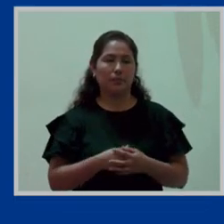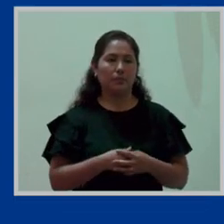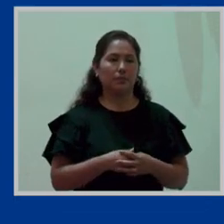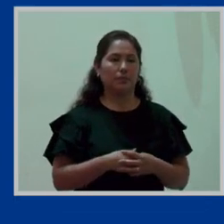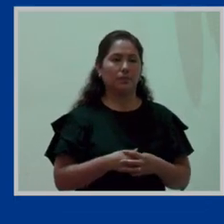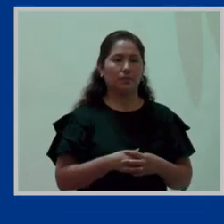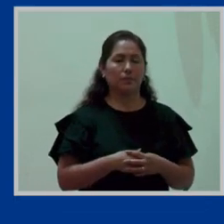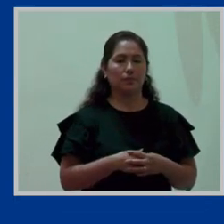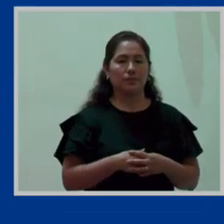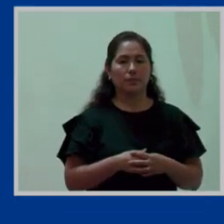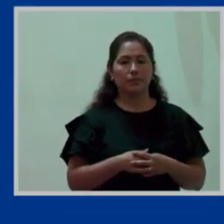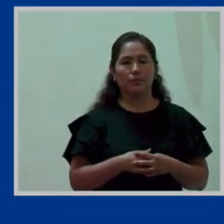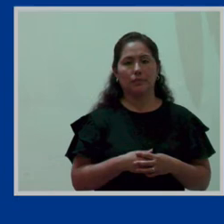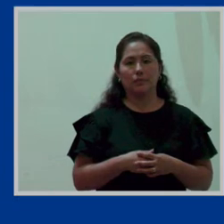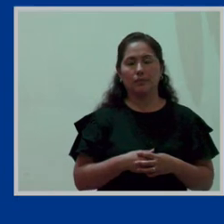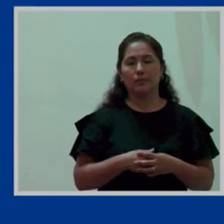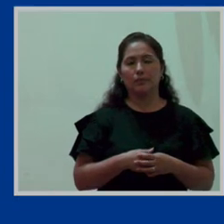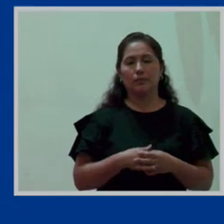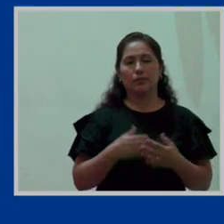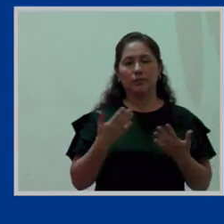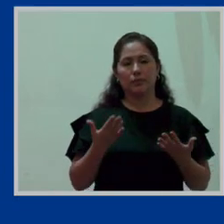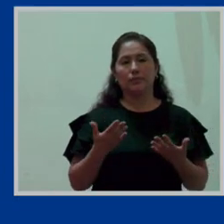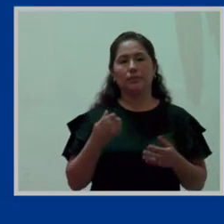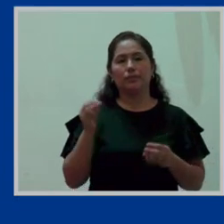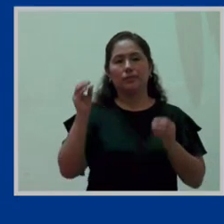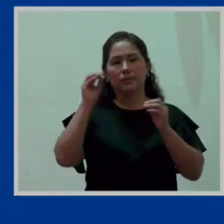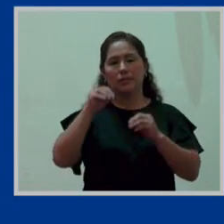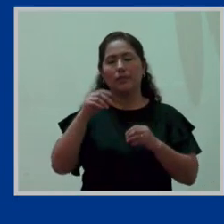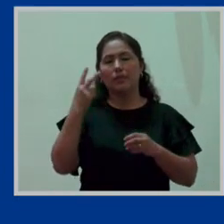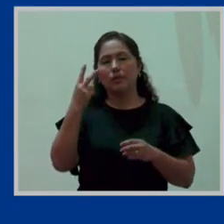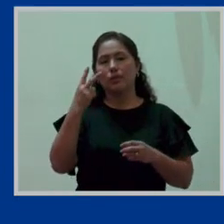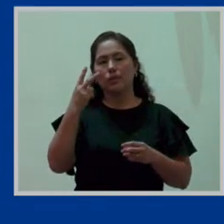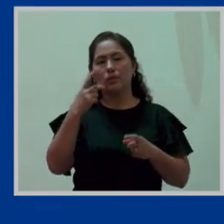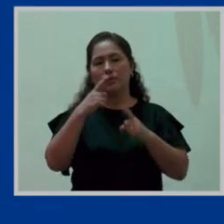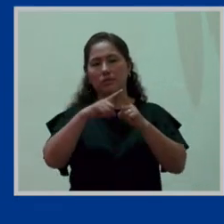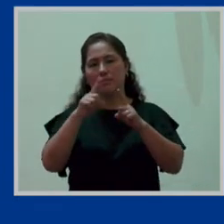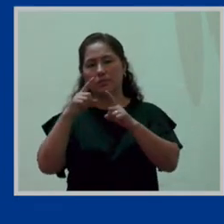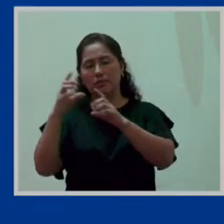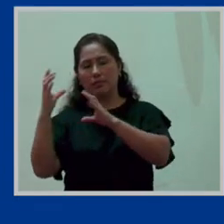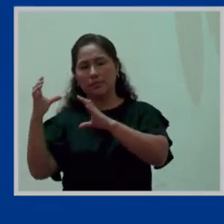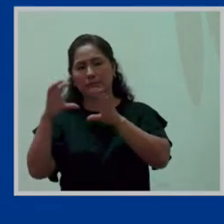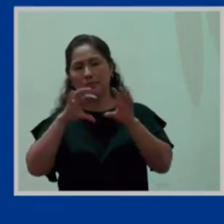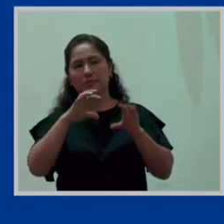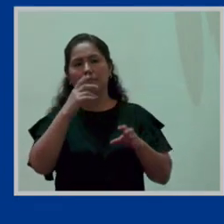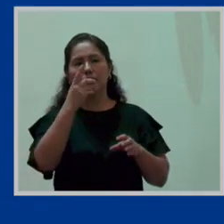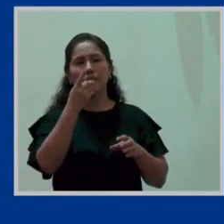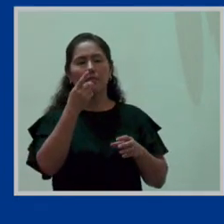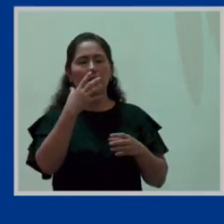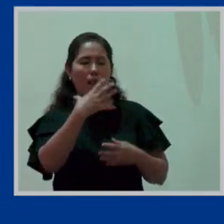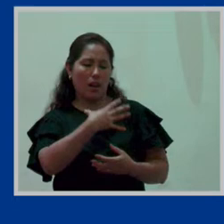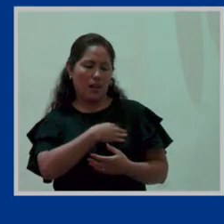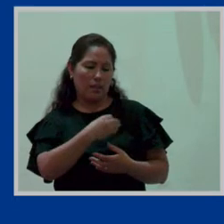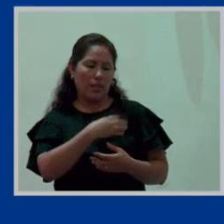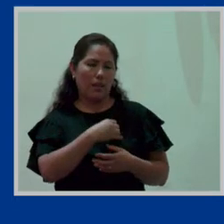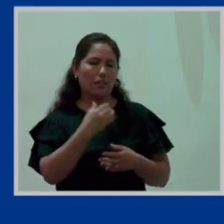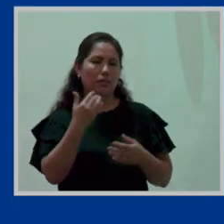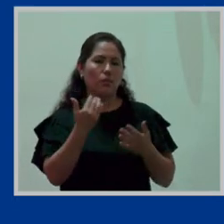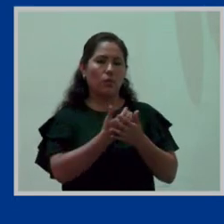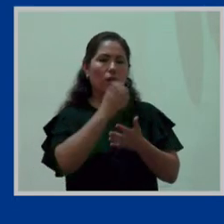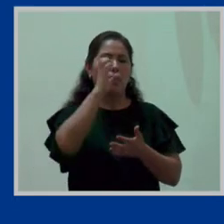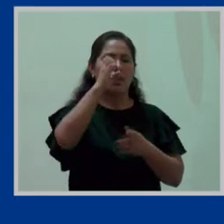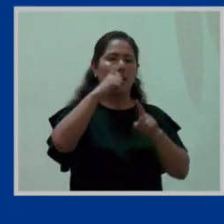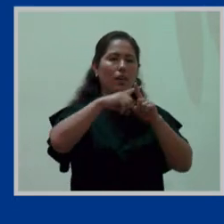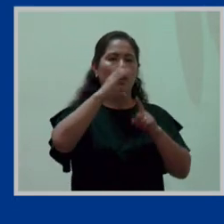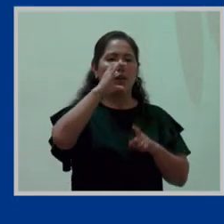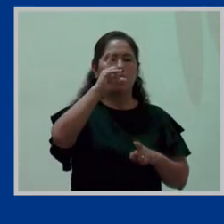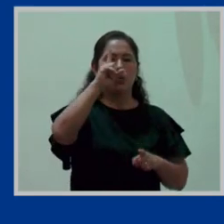y esta se divide en dos fases la lactancia exclusiva como su nombre lo